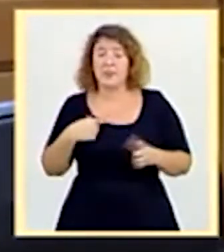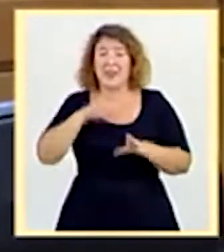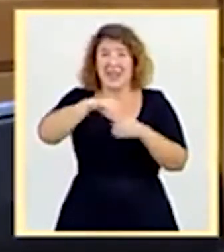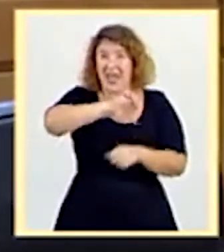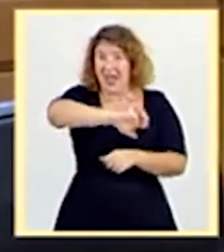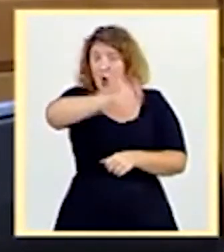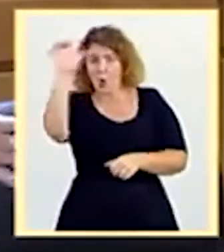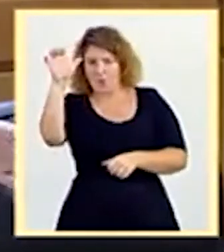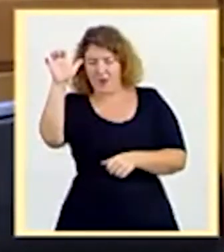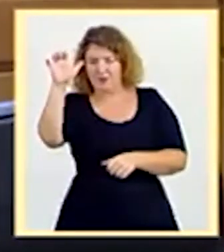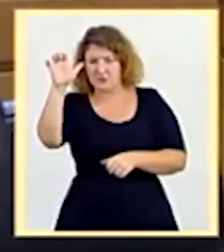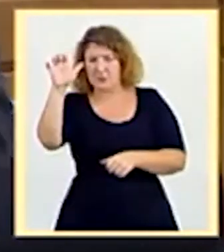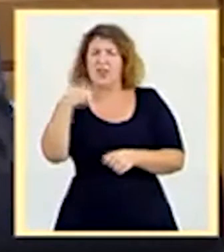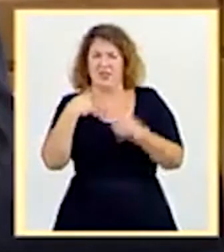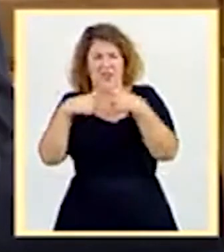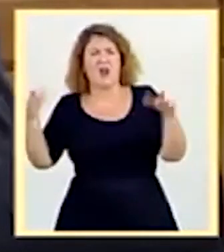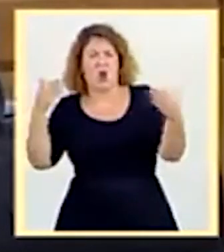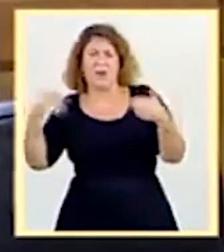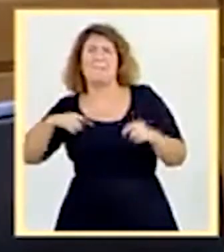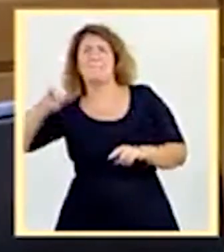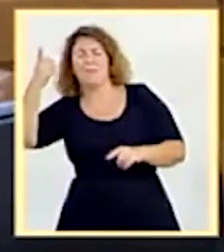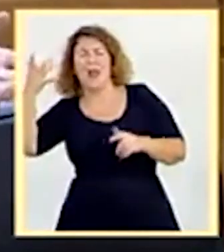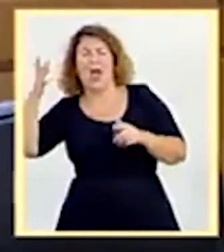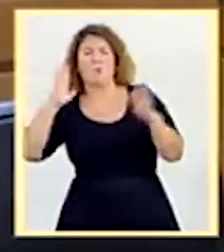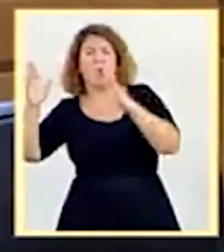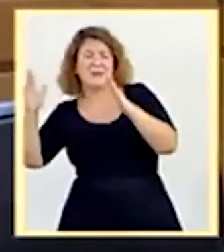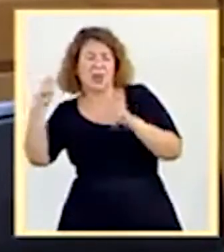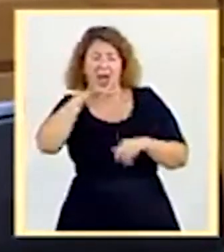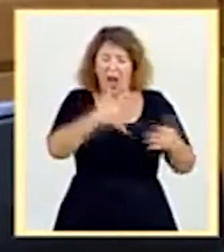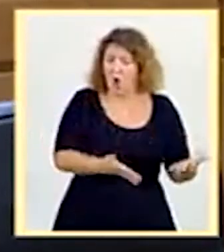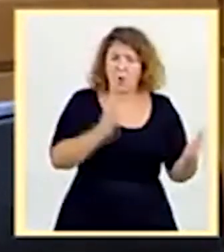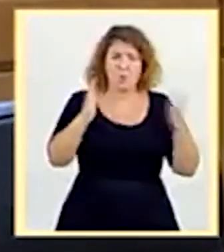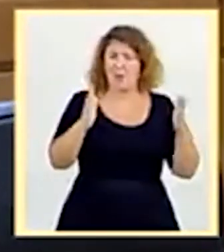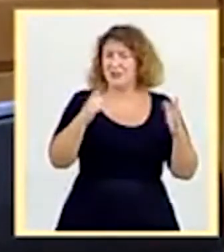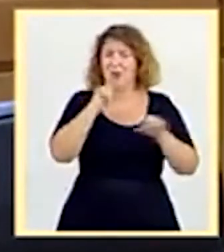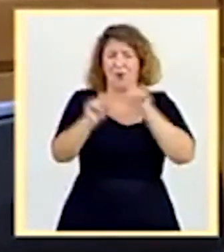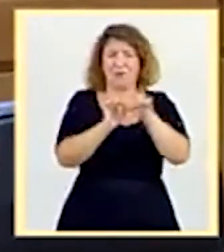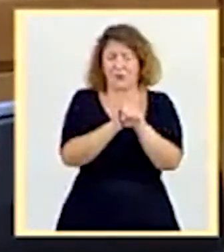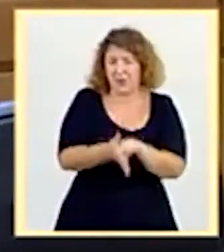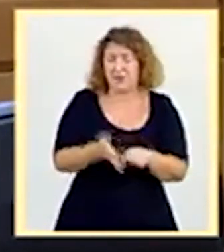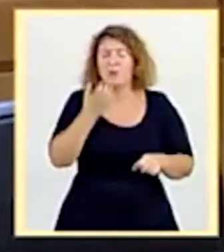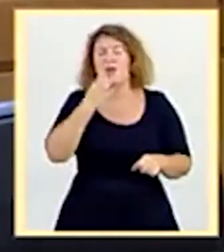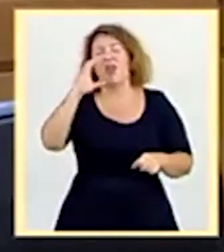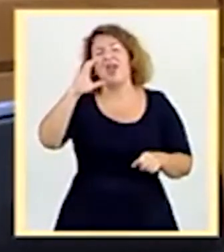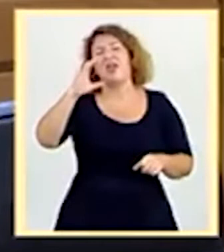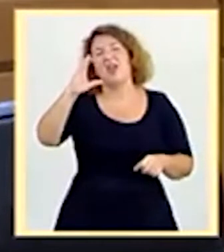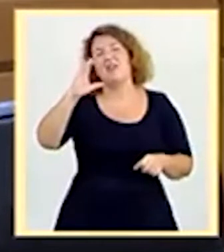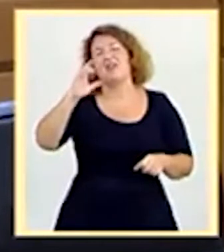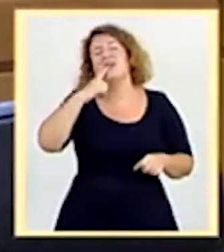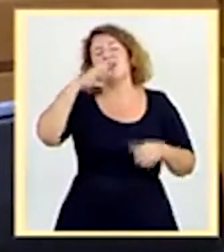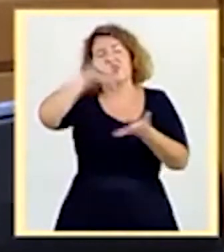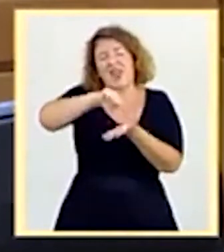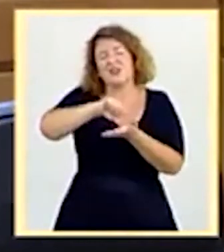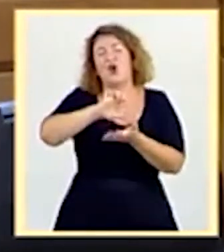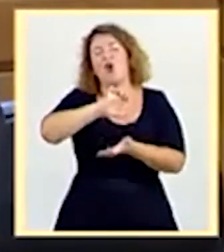oleada, muy distinta afortunadamente de la primera. Y los organismos europeos, el ECDC, el Centro Europeo de Coordinación y